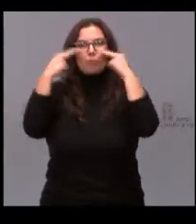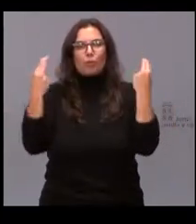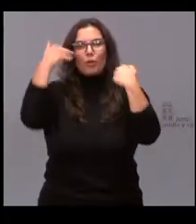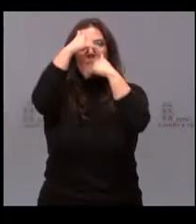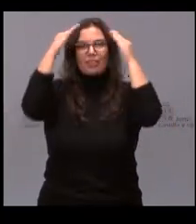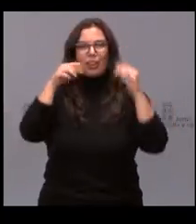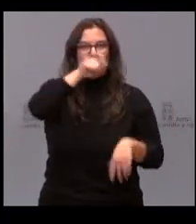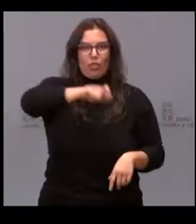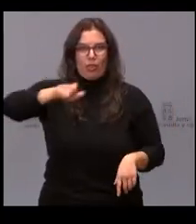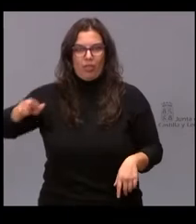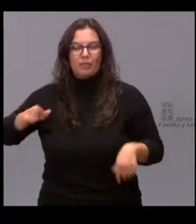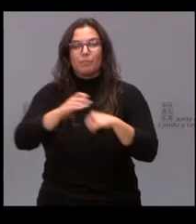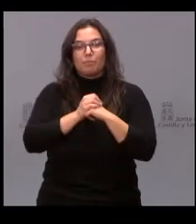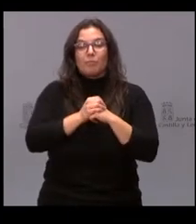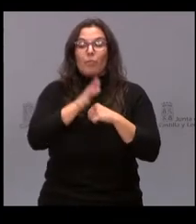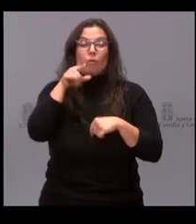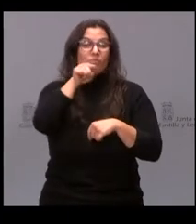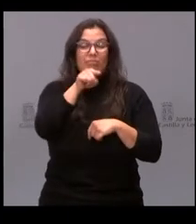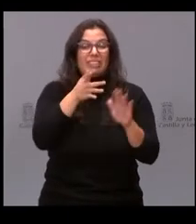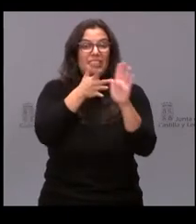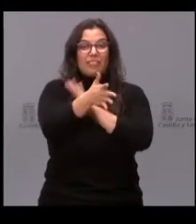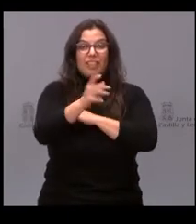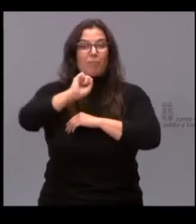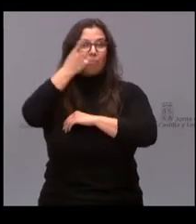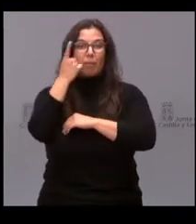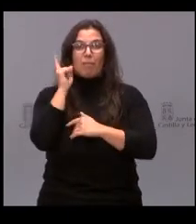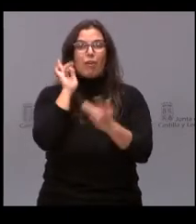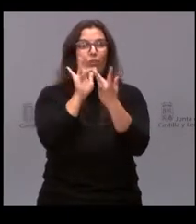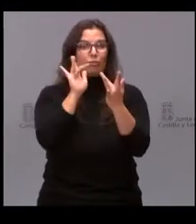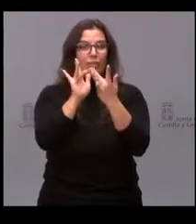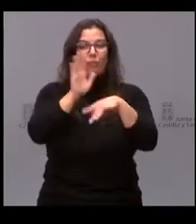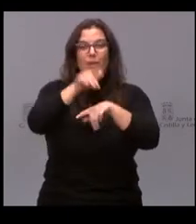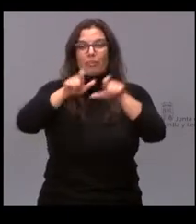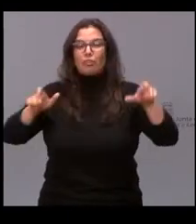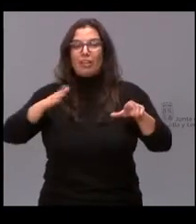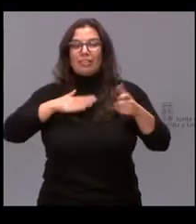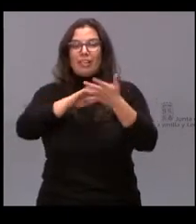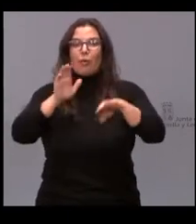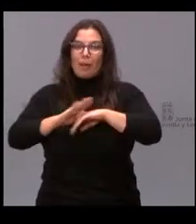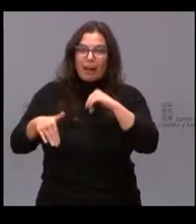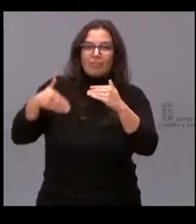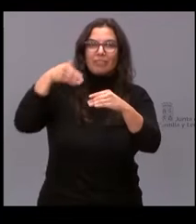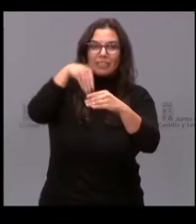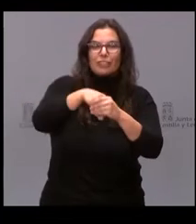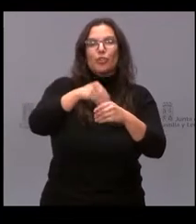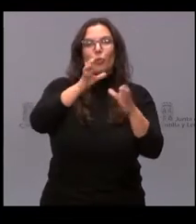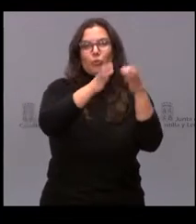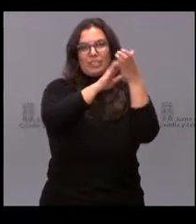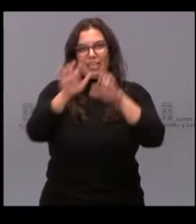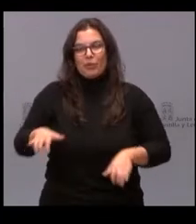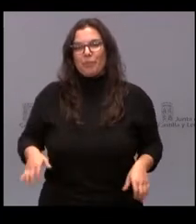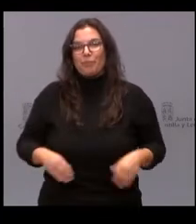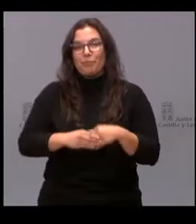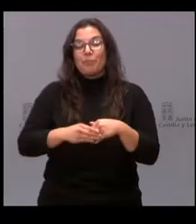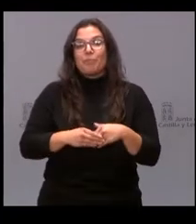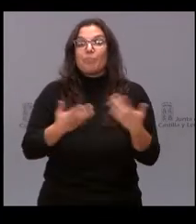al ciudadano, por ser la puerta de entrada de los castellanos y leoneses a la Junta de Castilla y León en cada provincia. En este